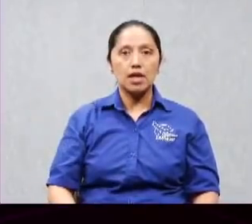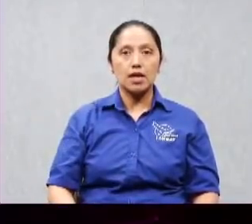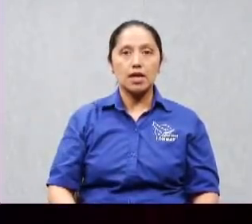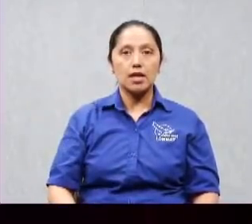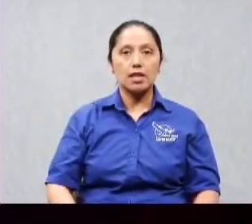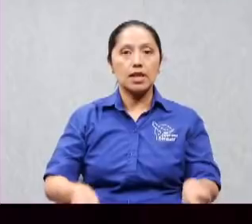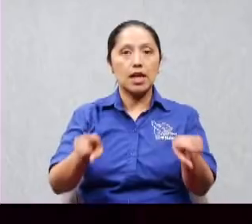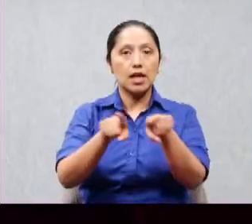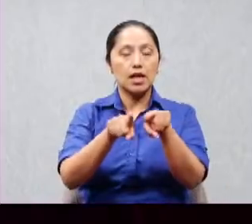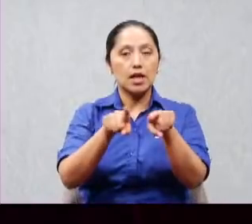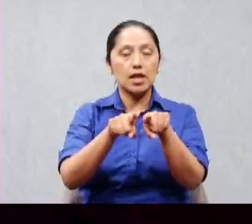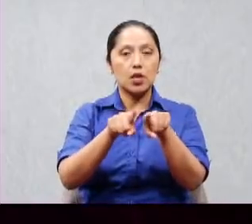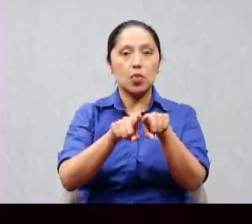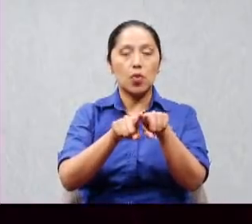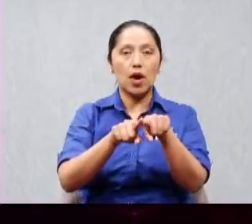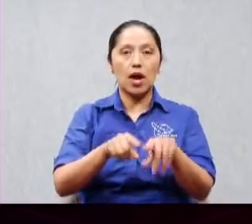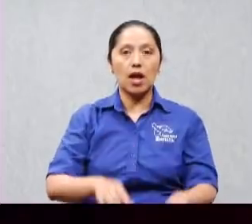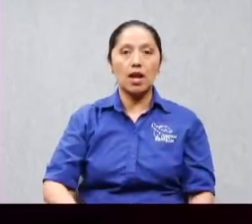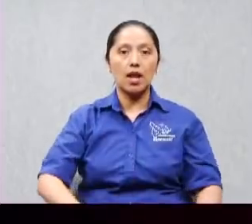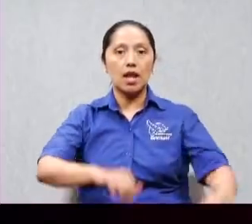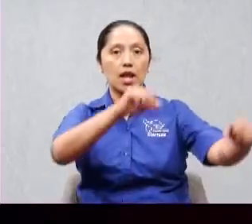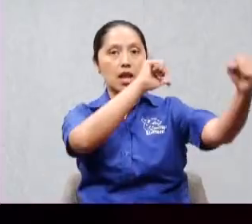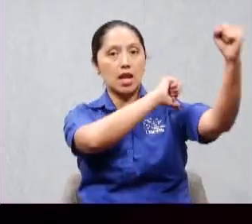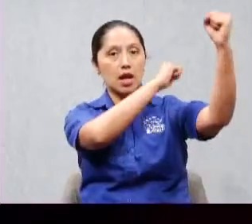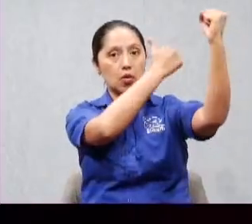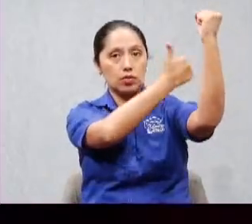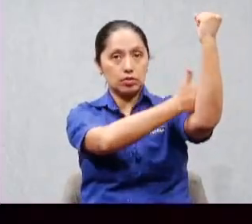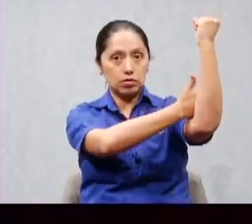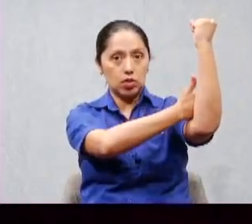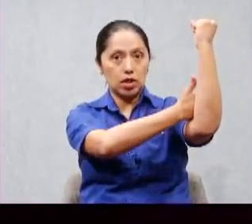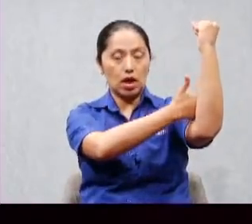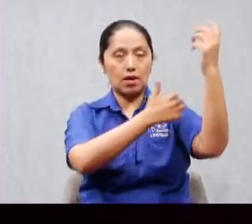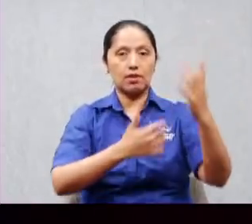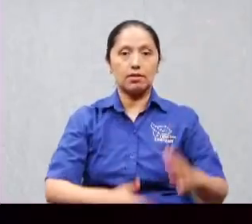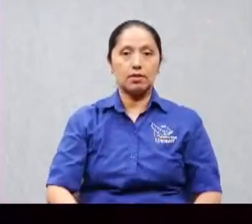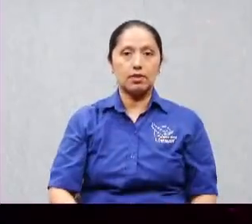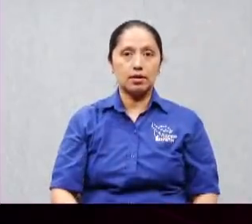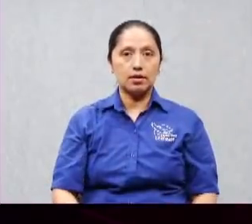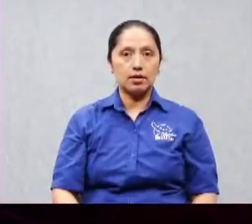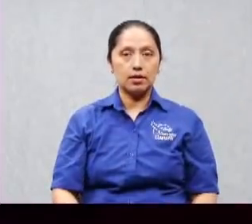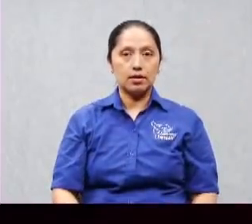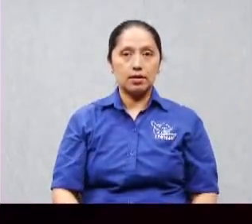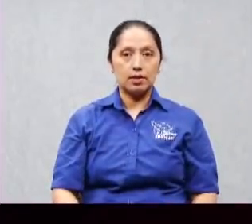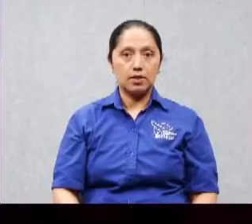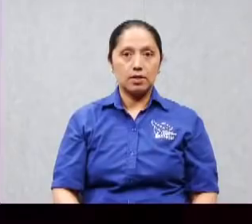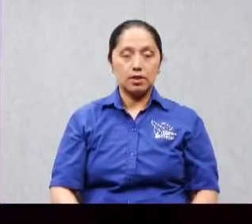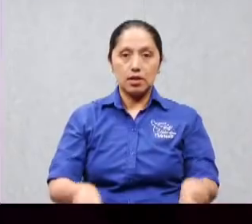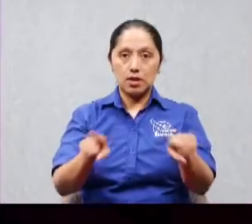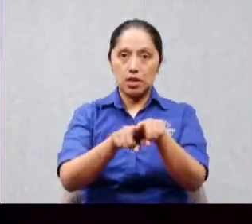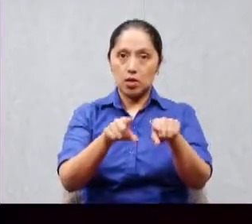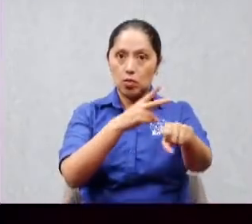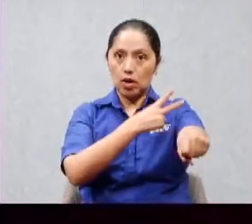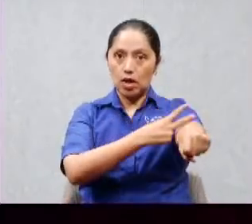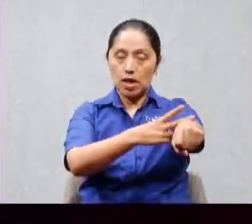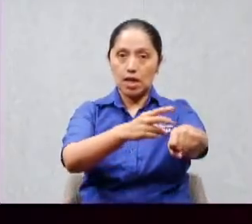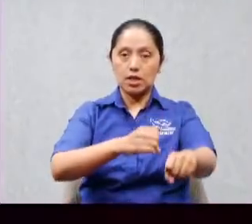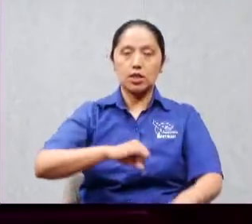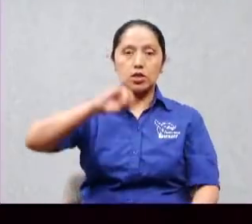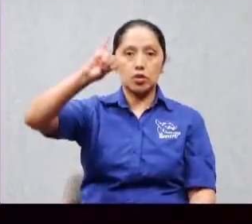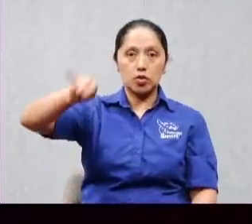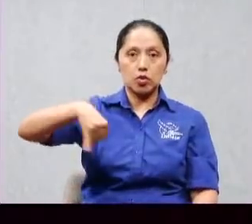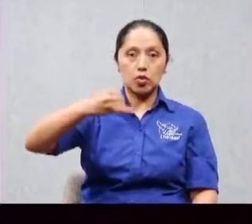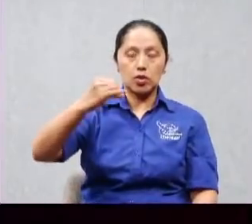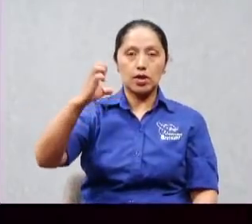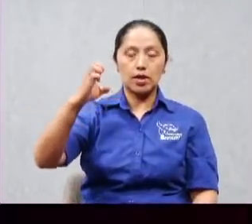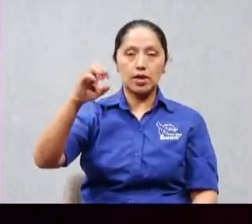puede estar hablando de autoridad. Entonces, una cabeza y por eso es que Jezabel al quitar la cabeza